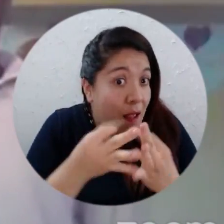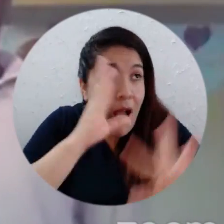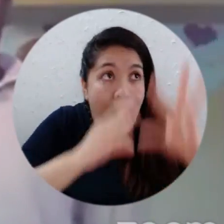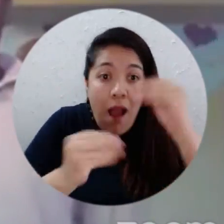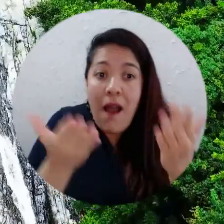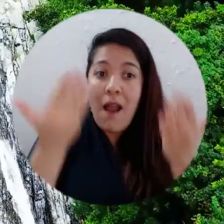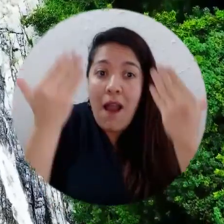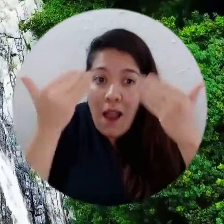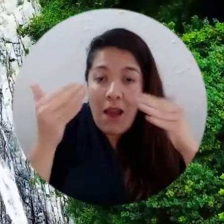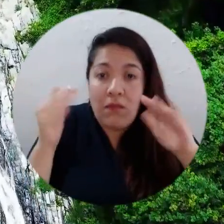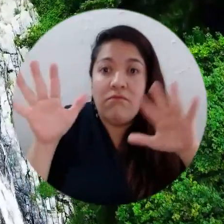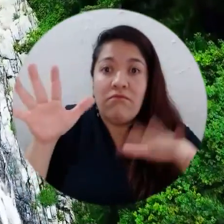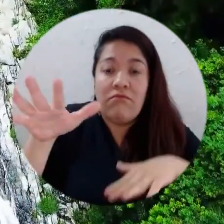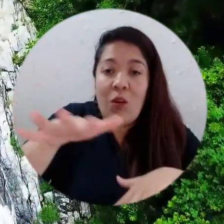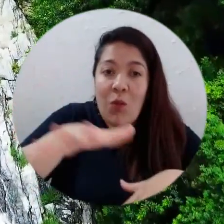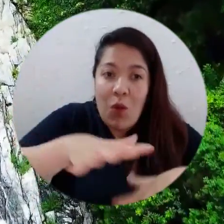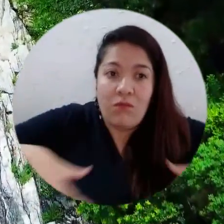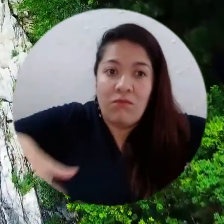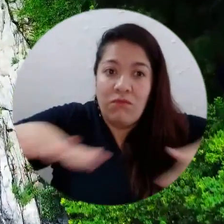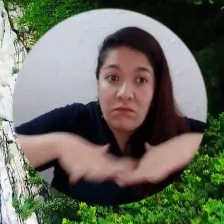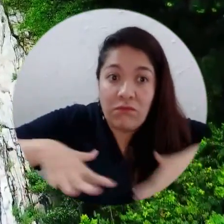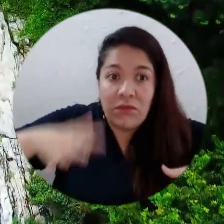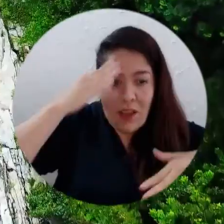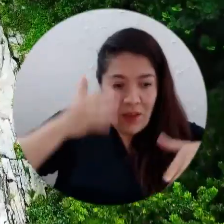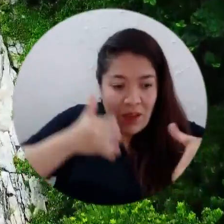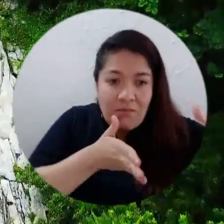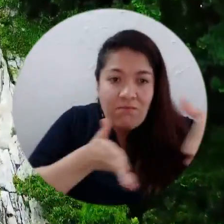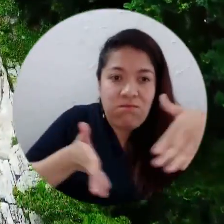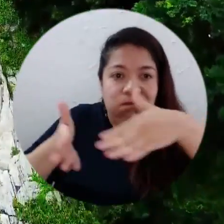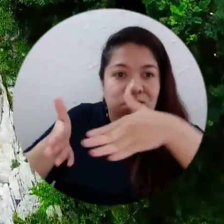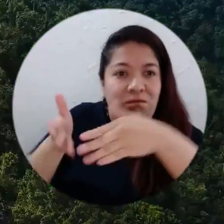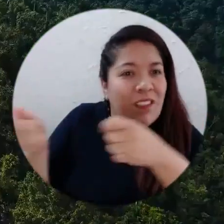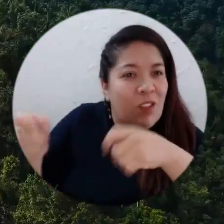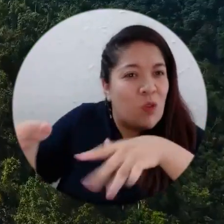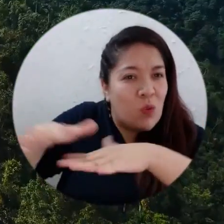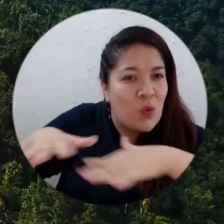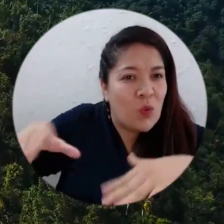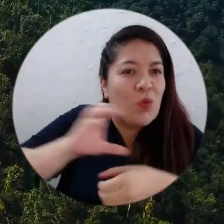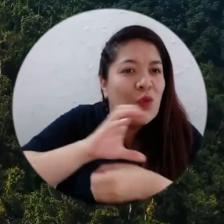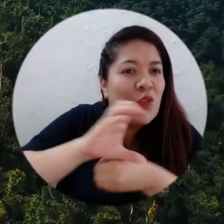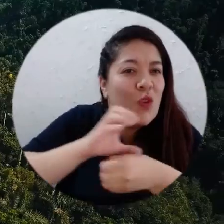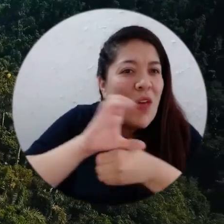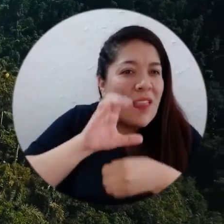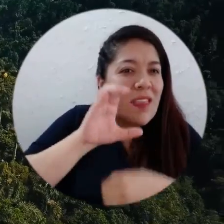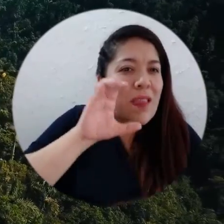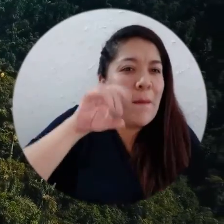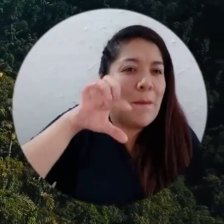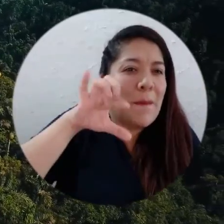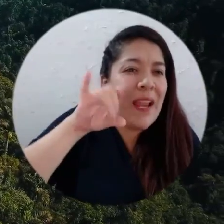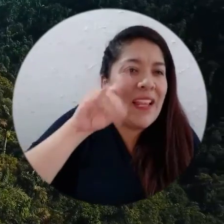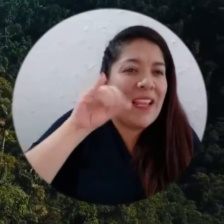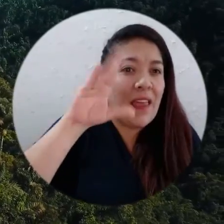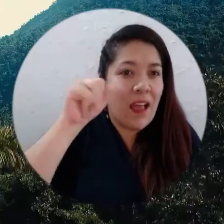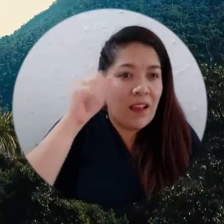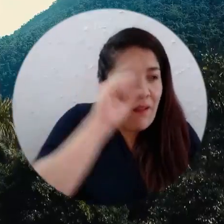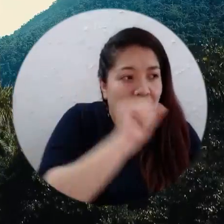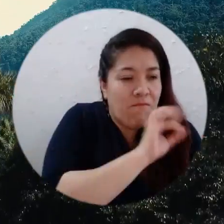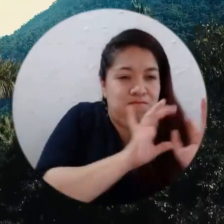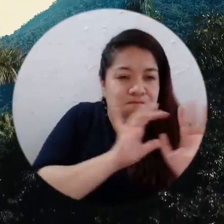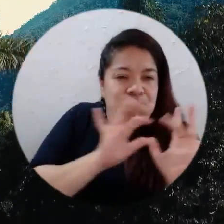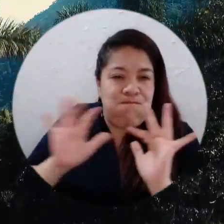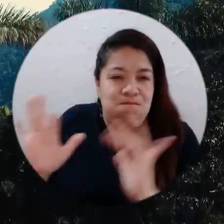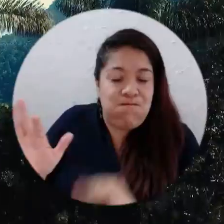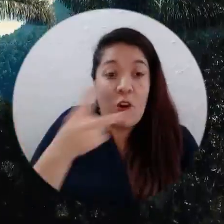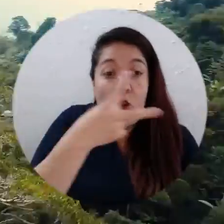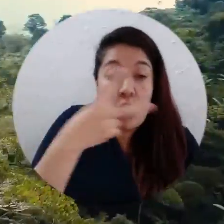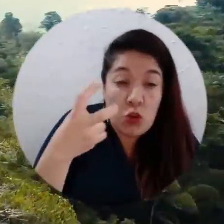para sus familias para la región estamos en un corredor turístico la ciudad perdida donde al diario pasa más de 100